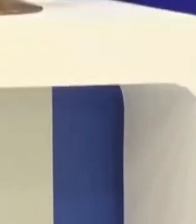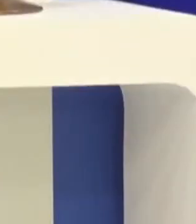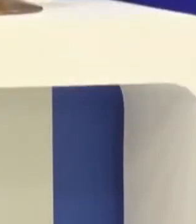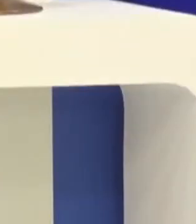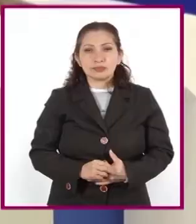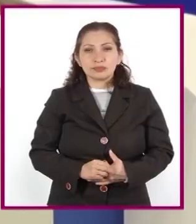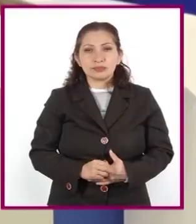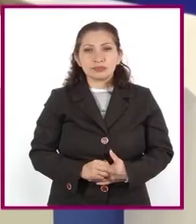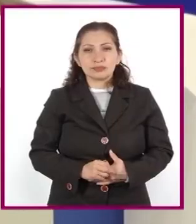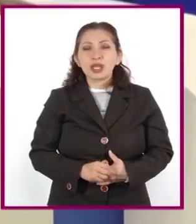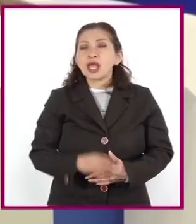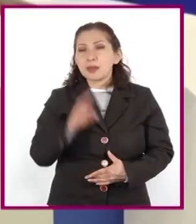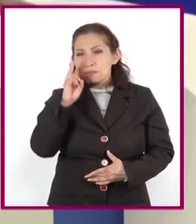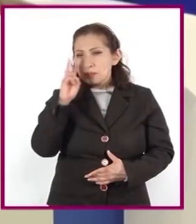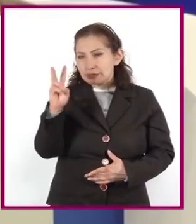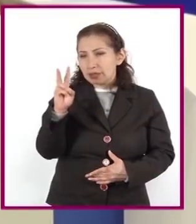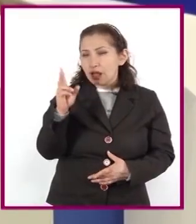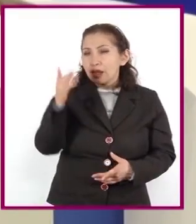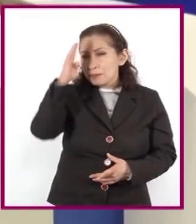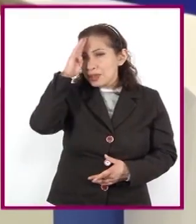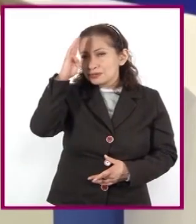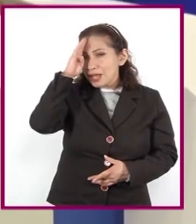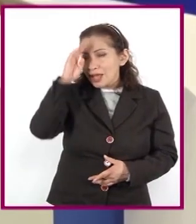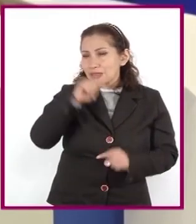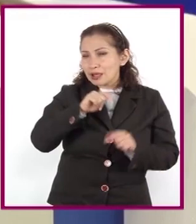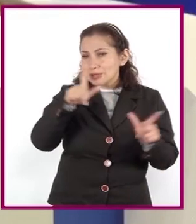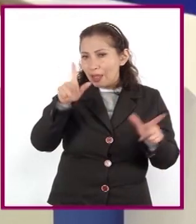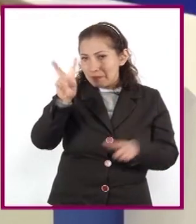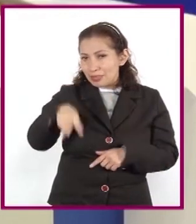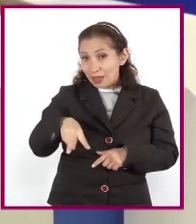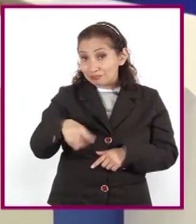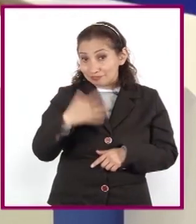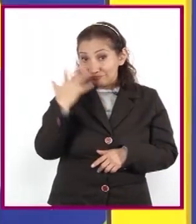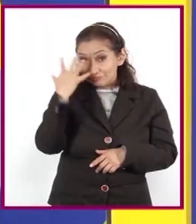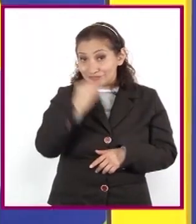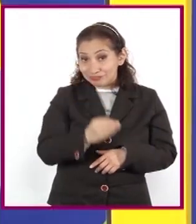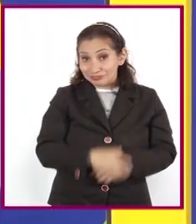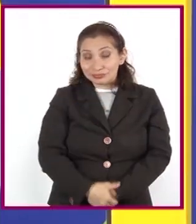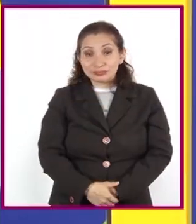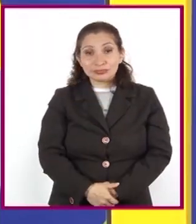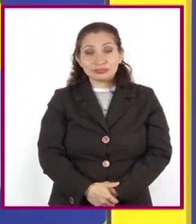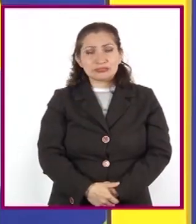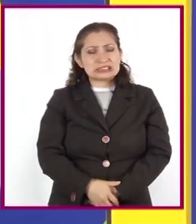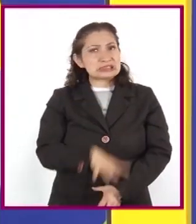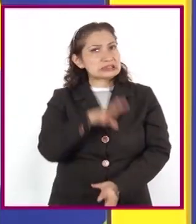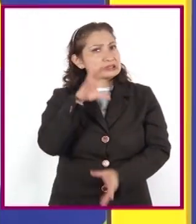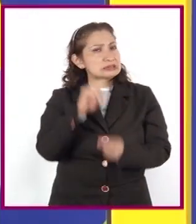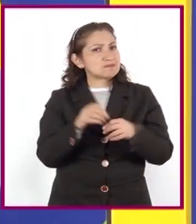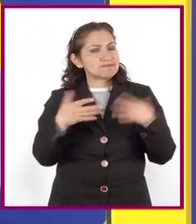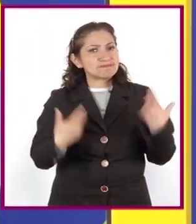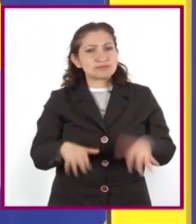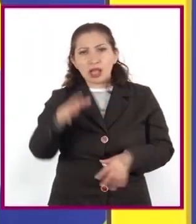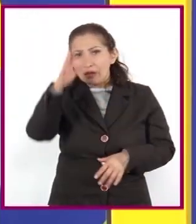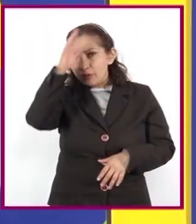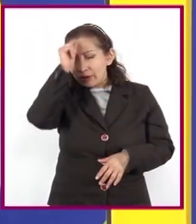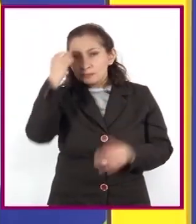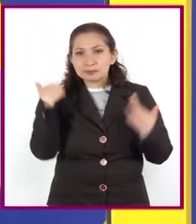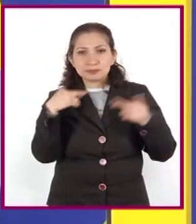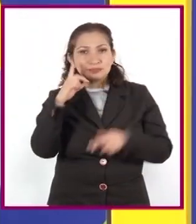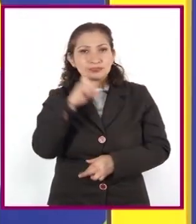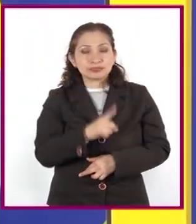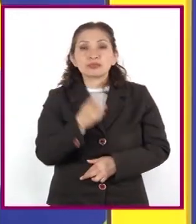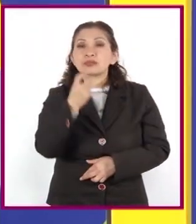¿Qué les pareció el estado de Tlaxcala? Maravilloso, ¿no lo creen? Totalmente de acuerdo, maestra.